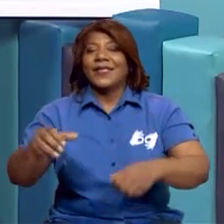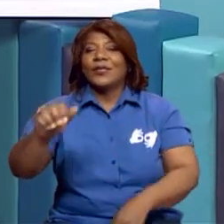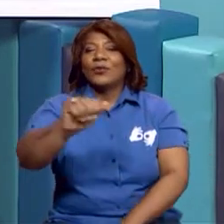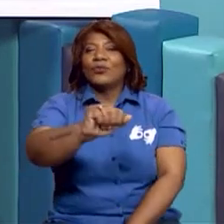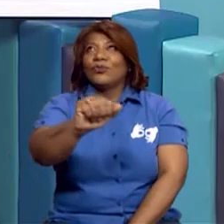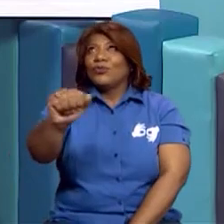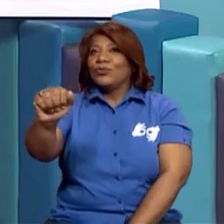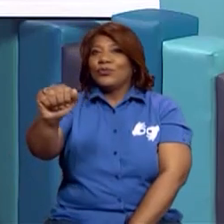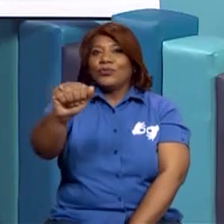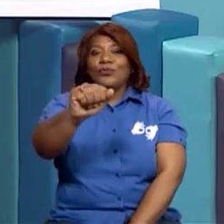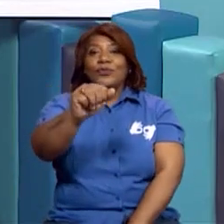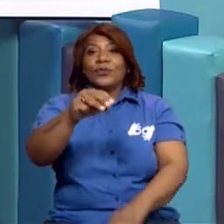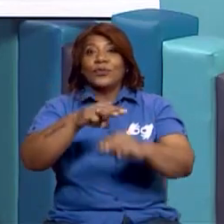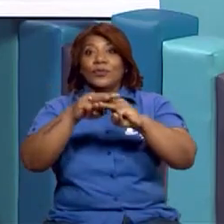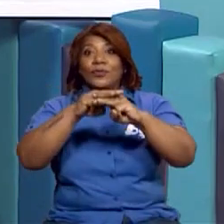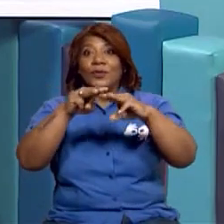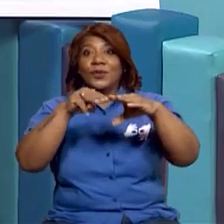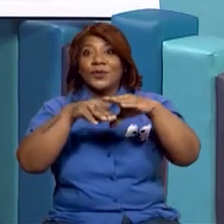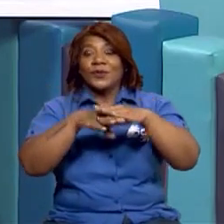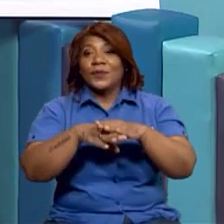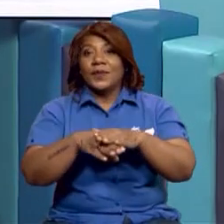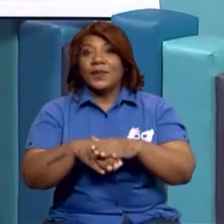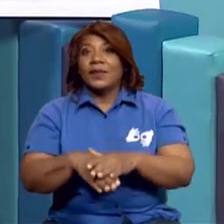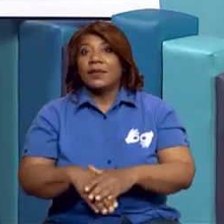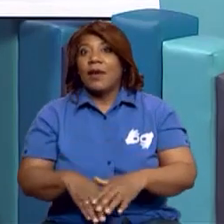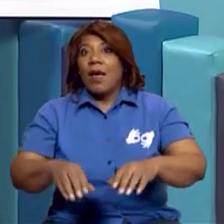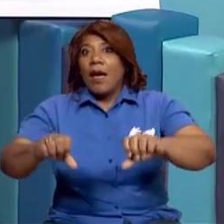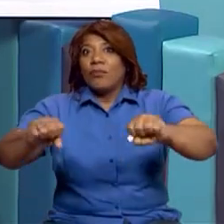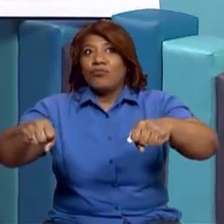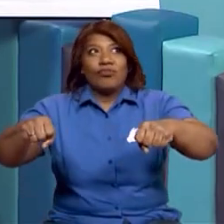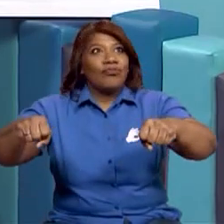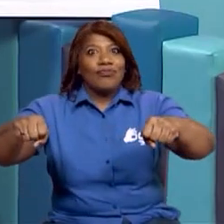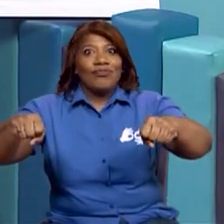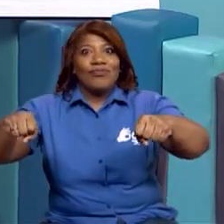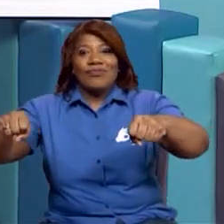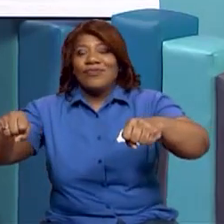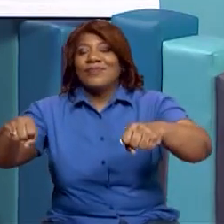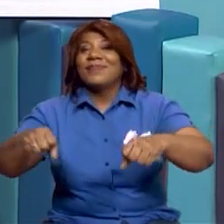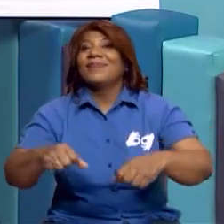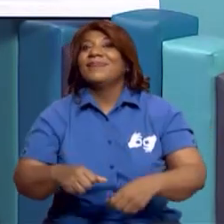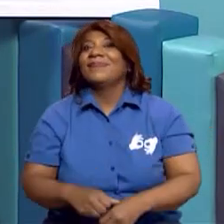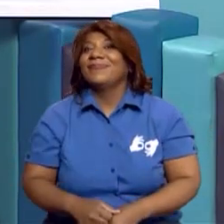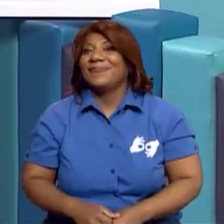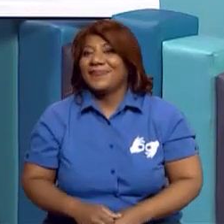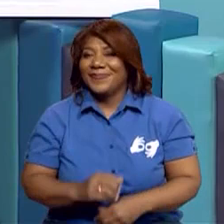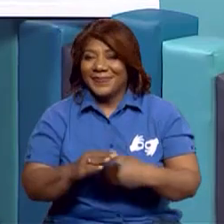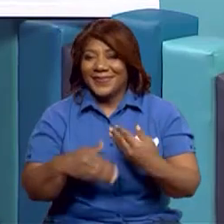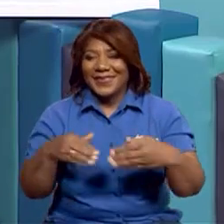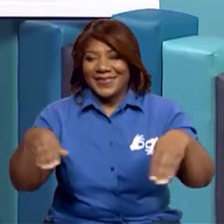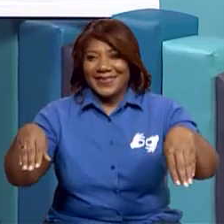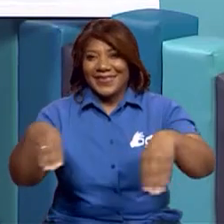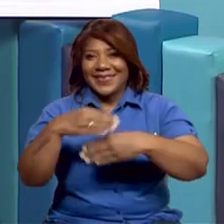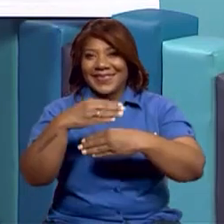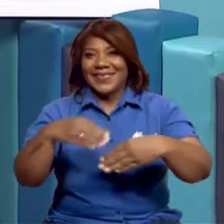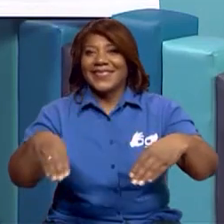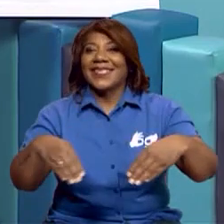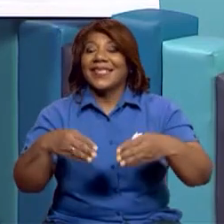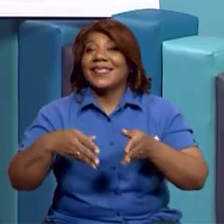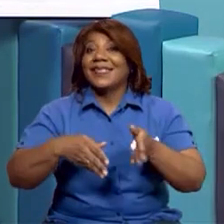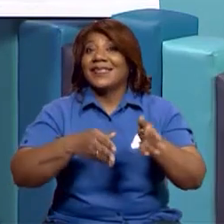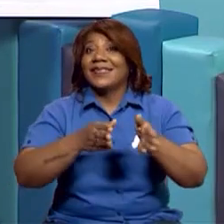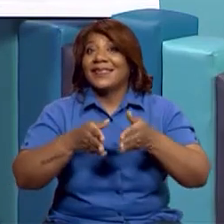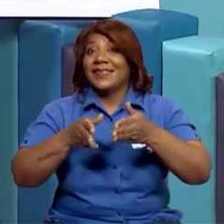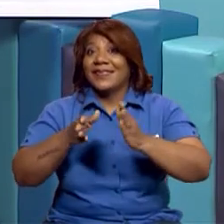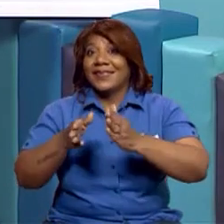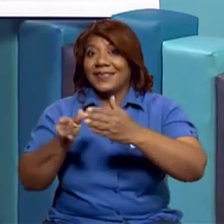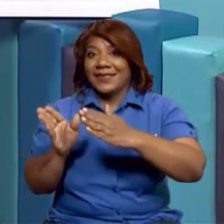el metro, si vas en patines, o scooter o bicicleta, ¿vas por dónde? Por la calle, ¿cierto? Y claro, tenemos